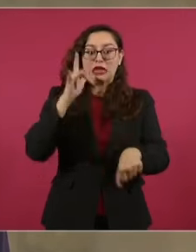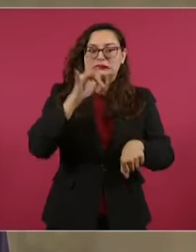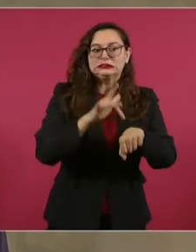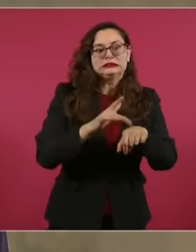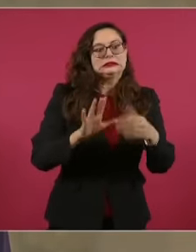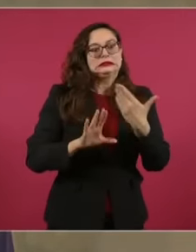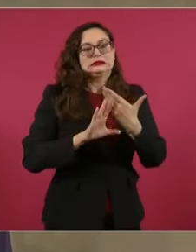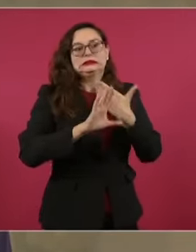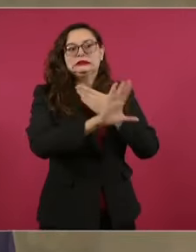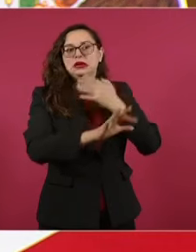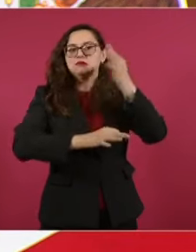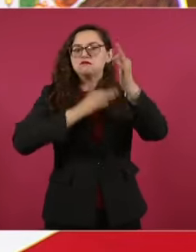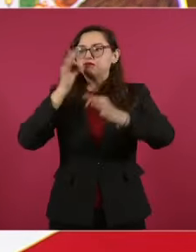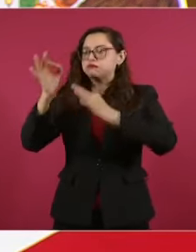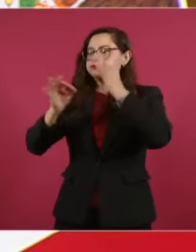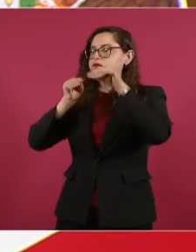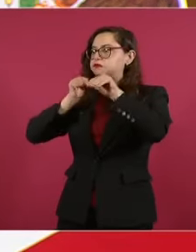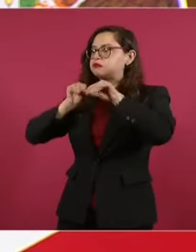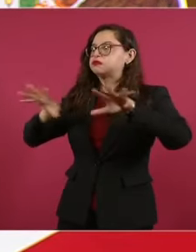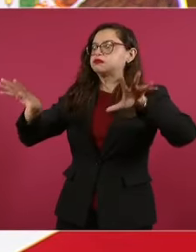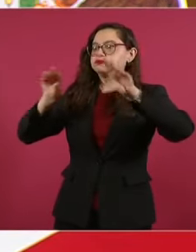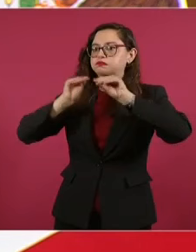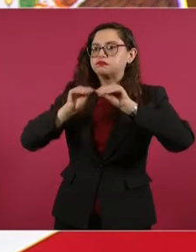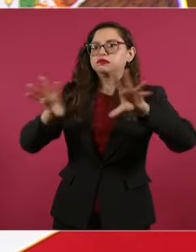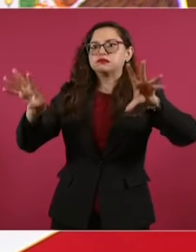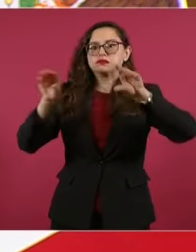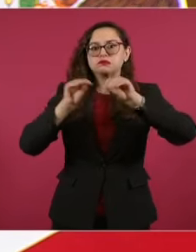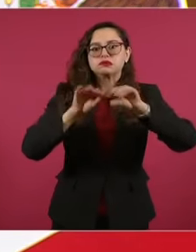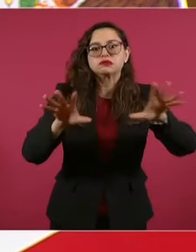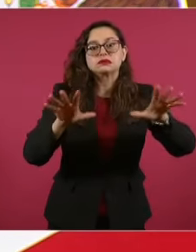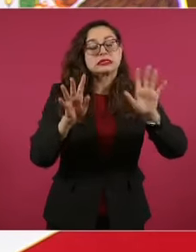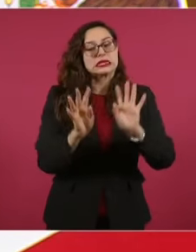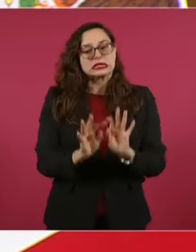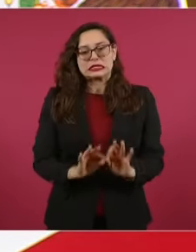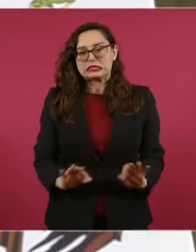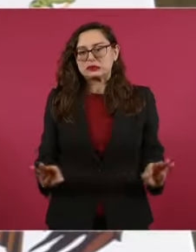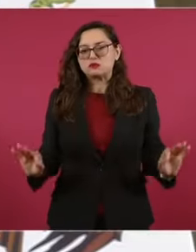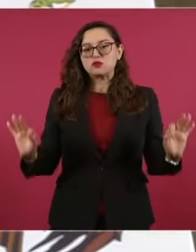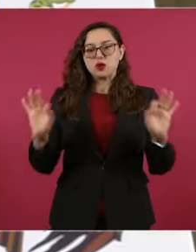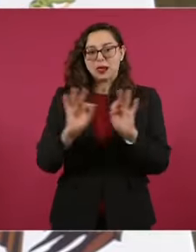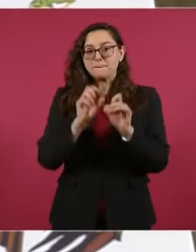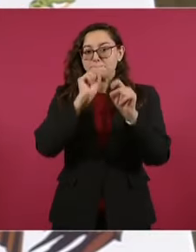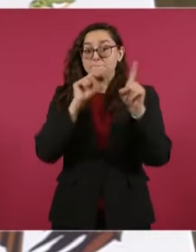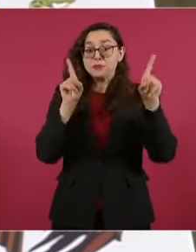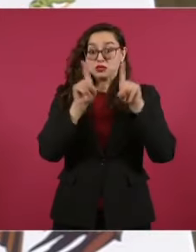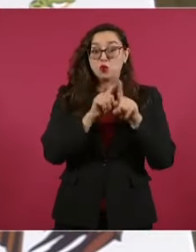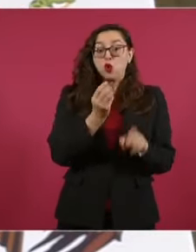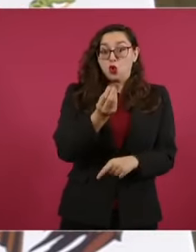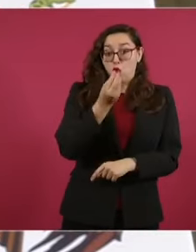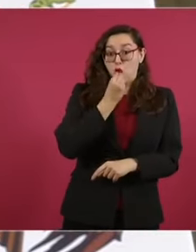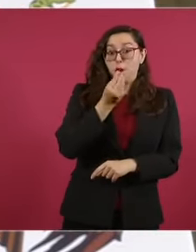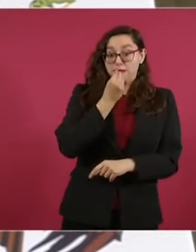es muy importante, sí, como hablábamos de los productos chatarro.